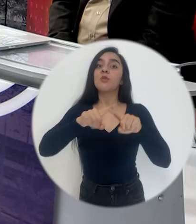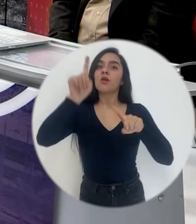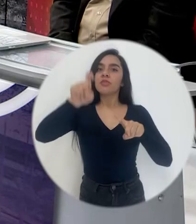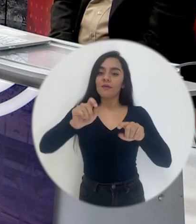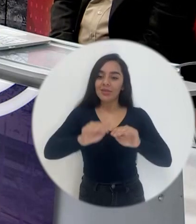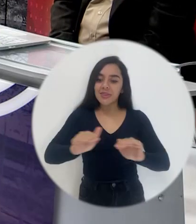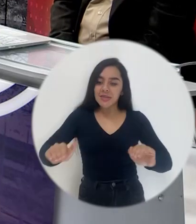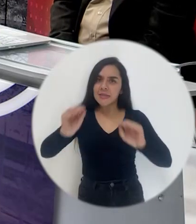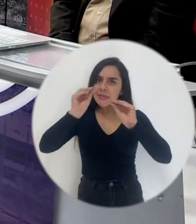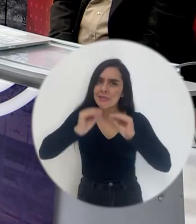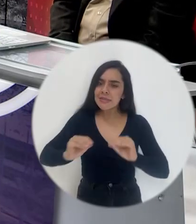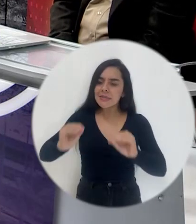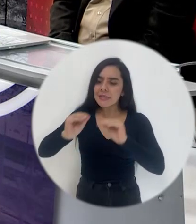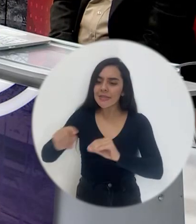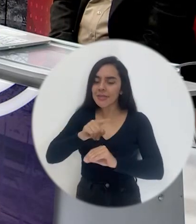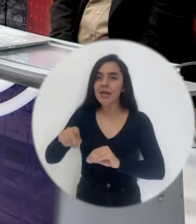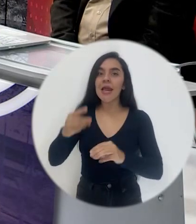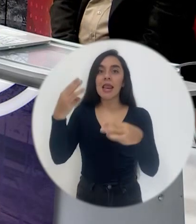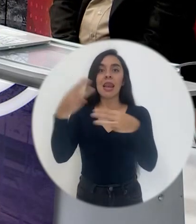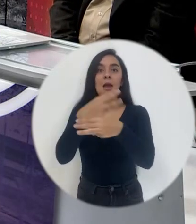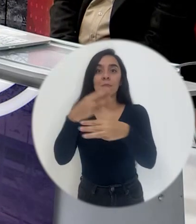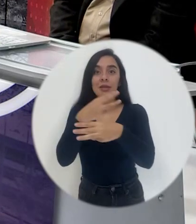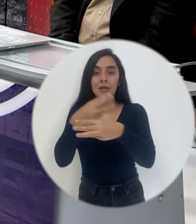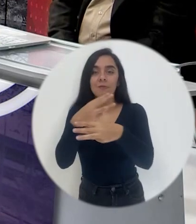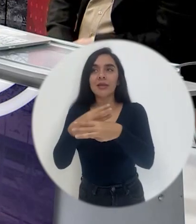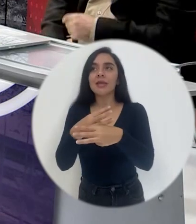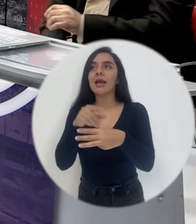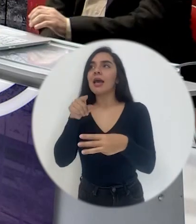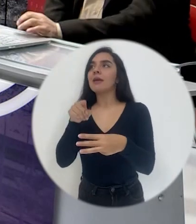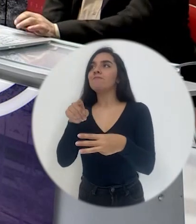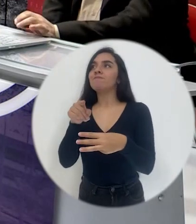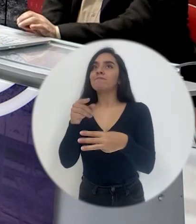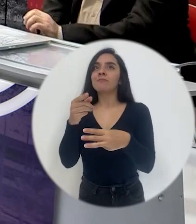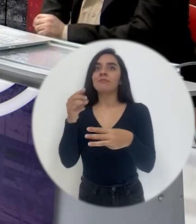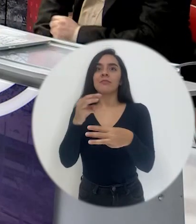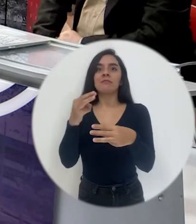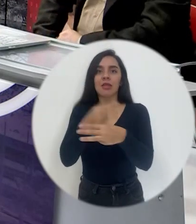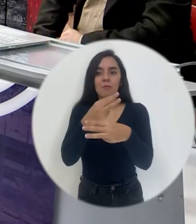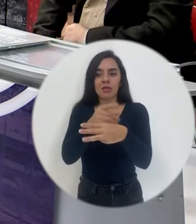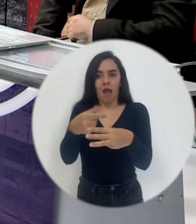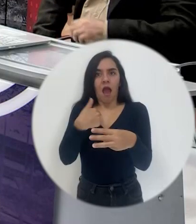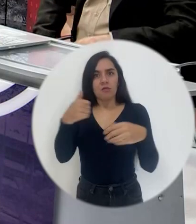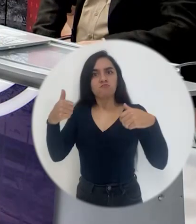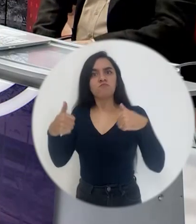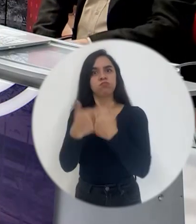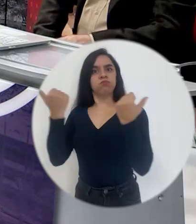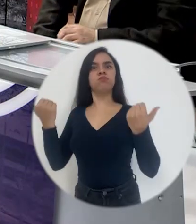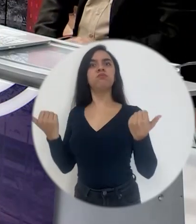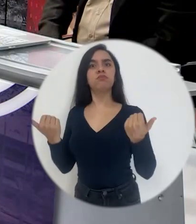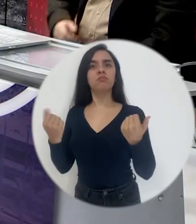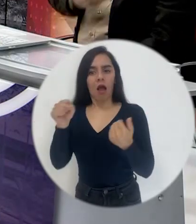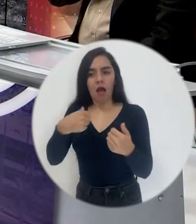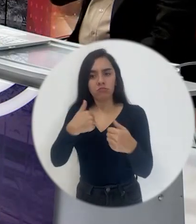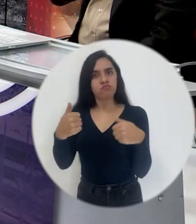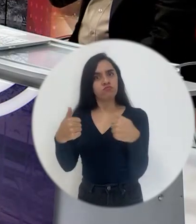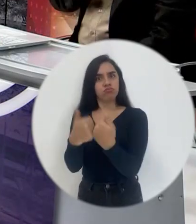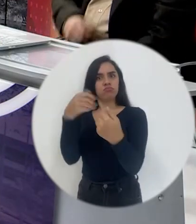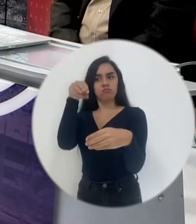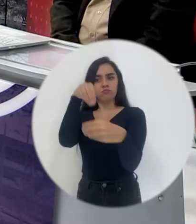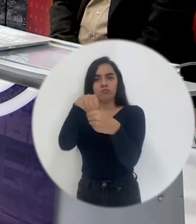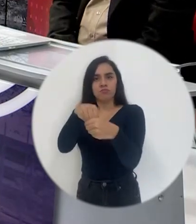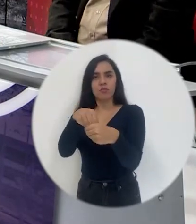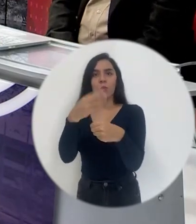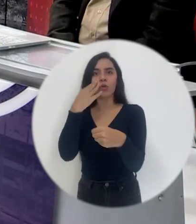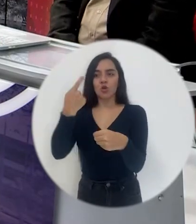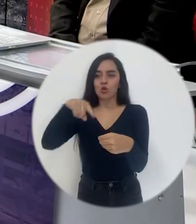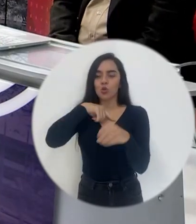muy temprana edad que la matemática es algo desafiante, porque es ese desafío, ¿verdad?, de que